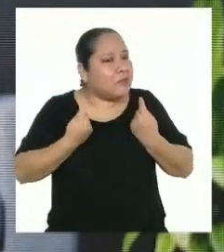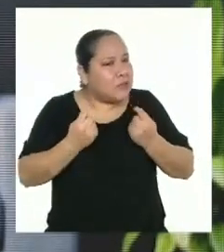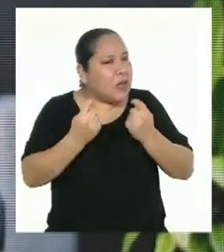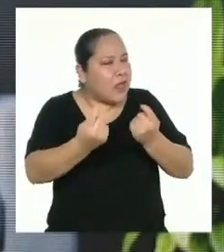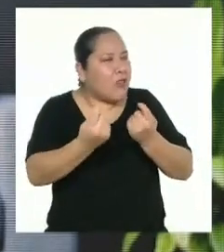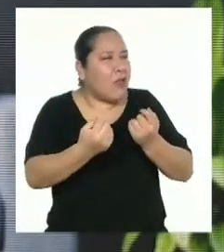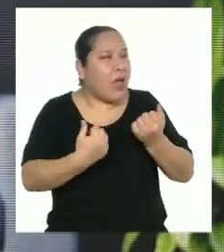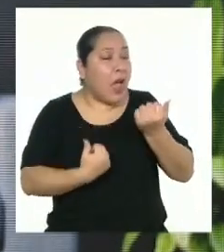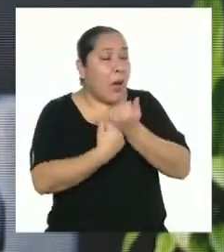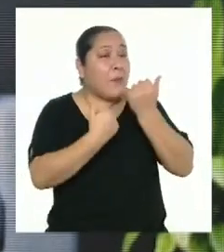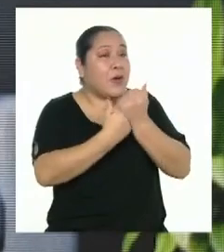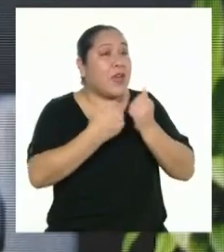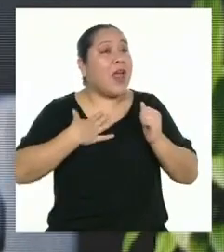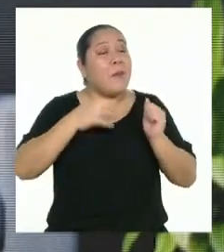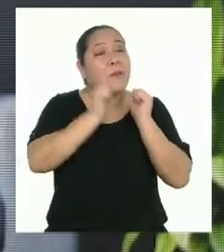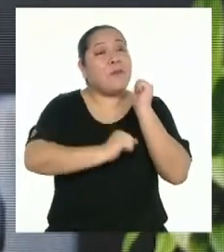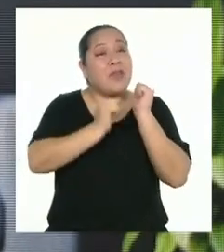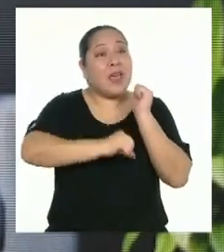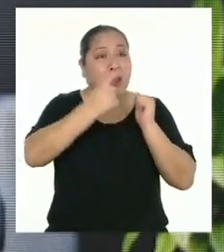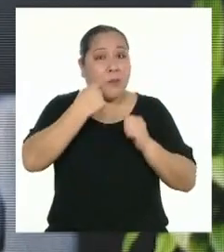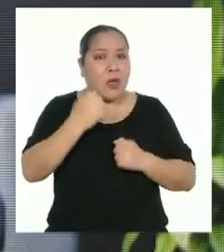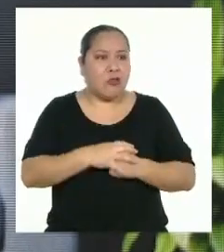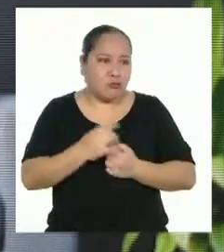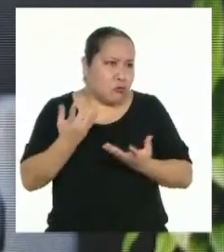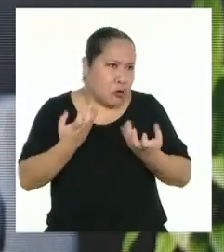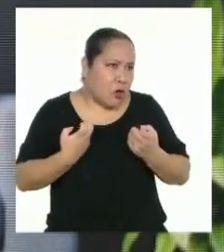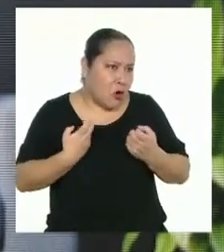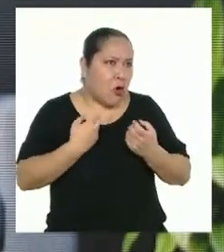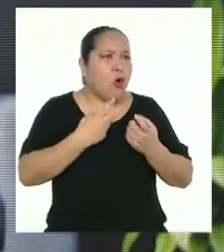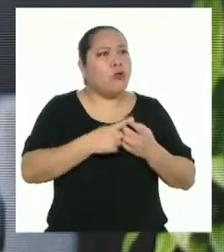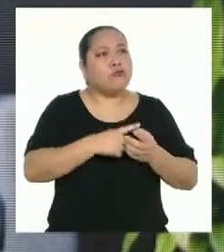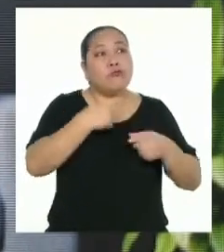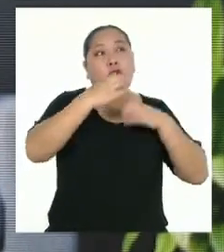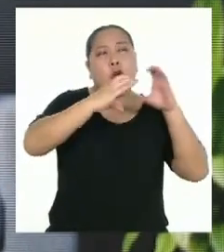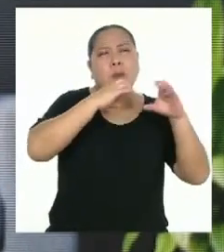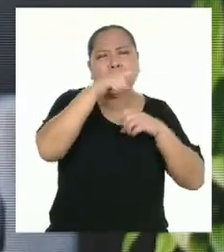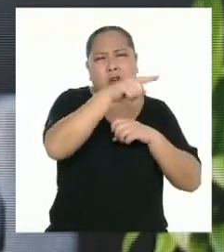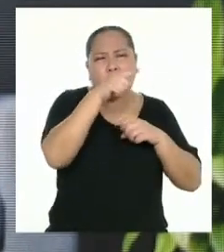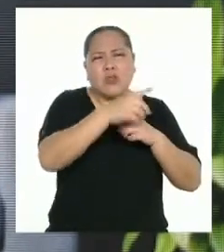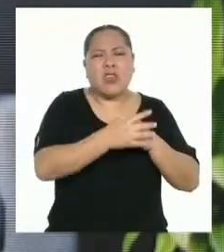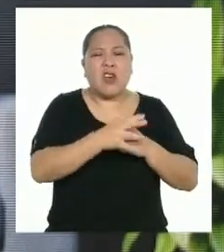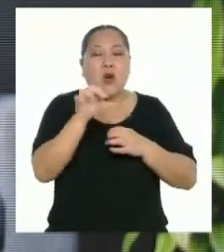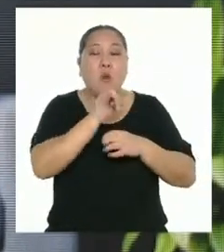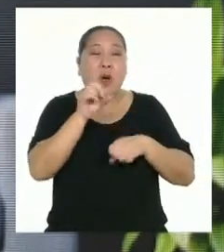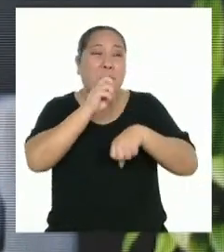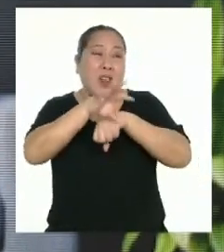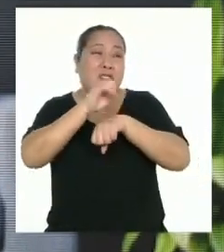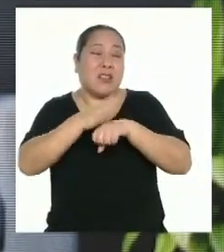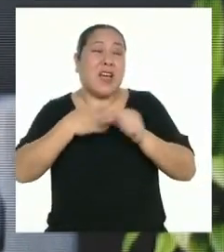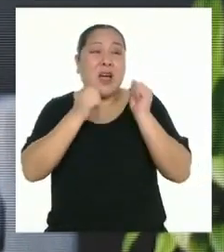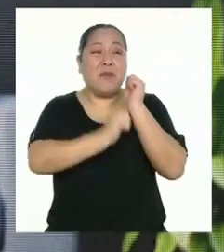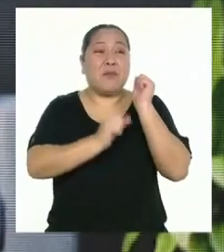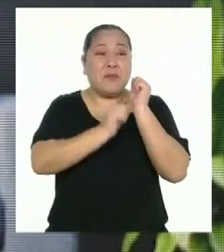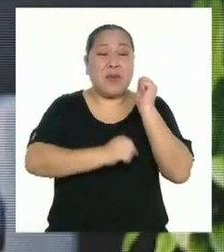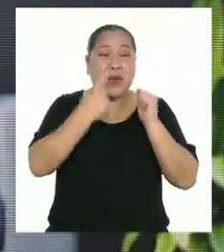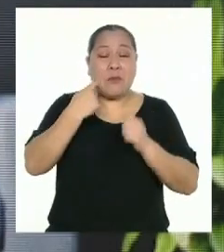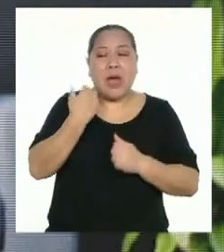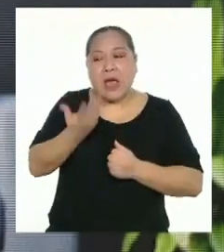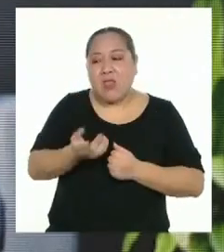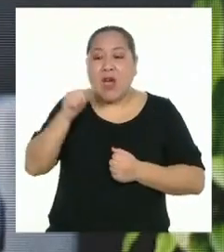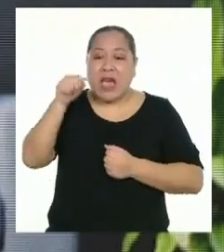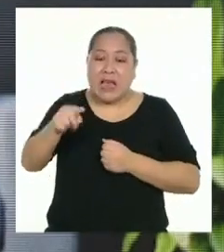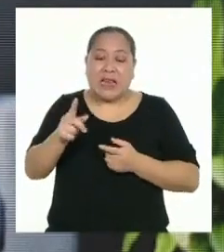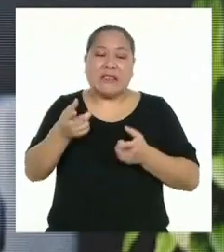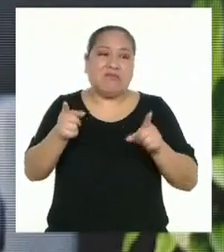aconsejando a Cristina, quería conversar contigo sobre estos temas. Como todos, en esta situación, él ha tenido que adaptarse a sobrellevar